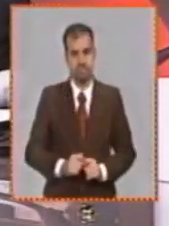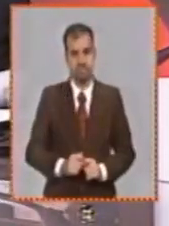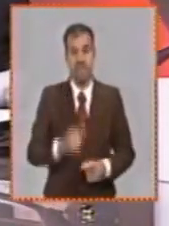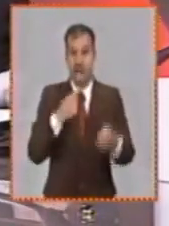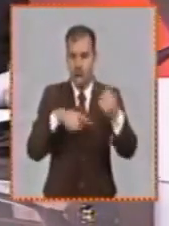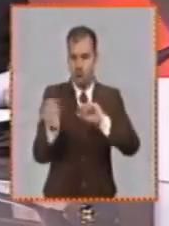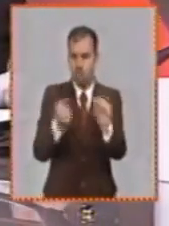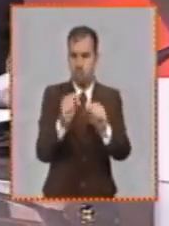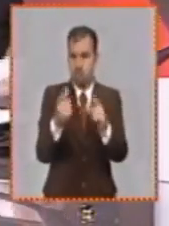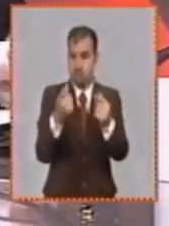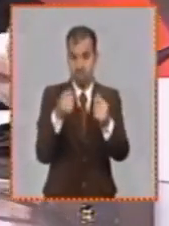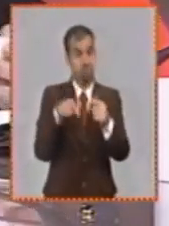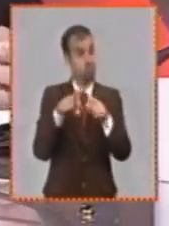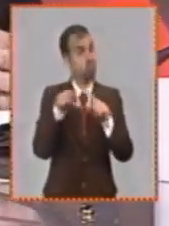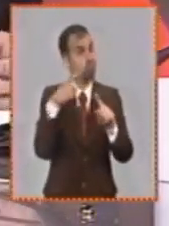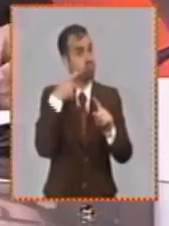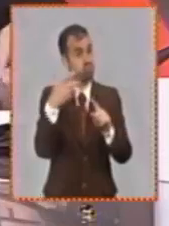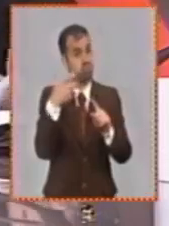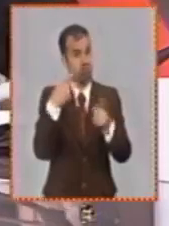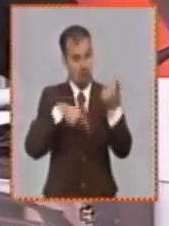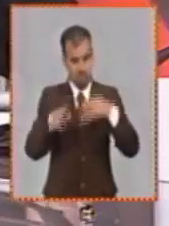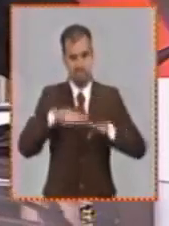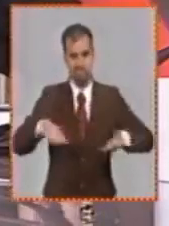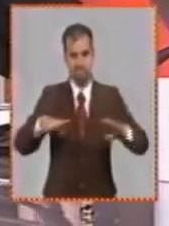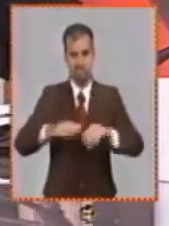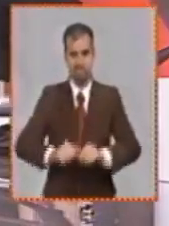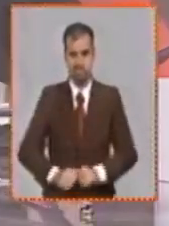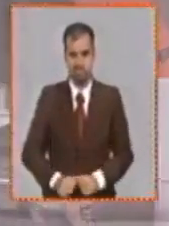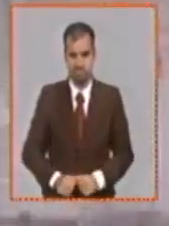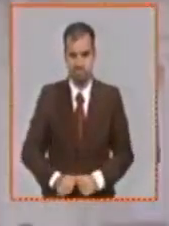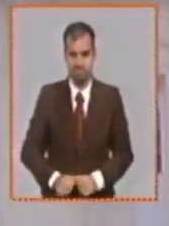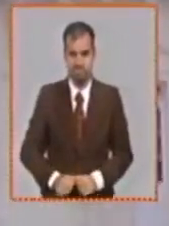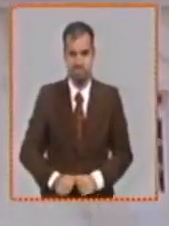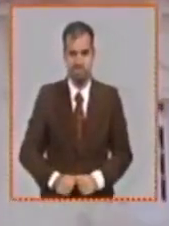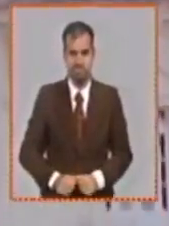finales para hablar de control de precios asuntos muy importantes en esta mesa redonda